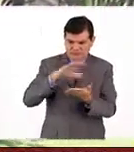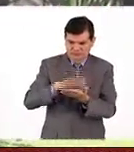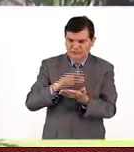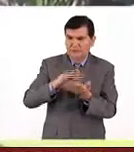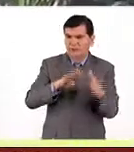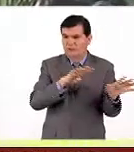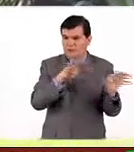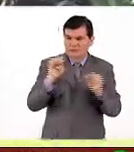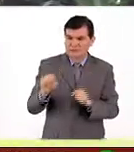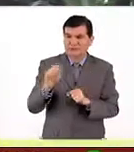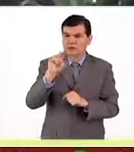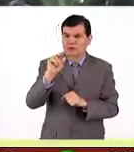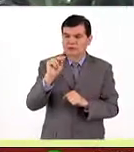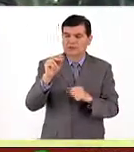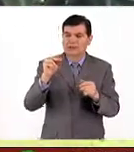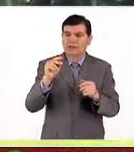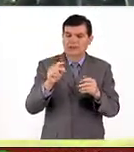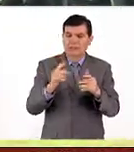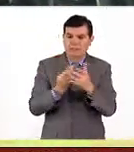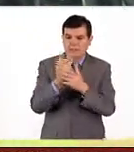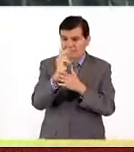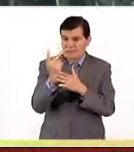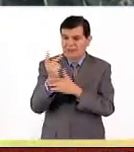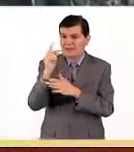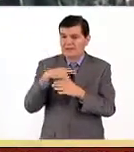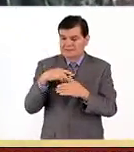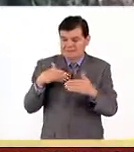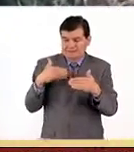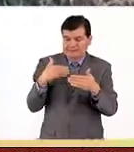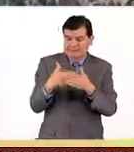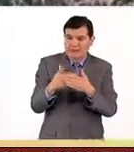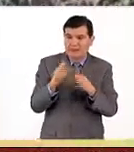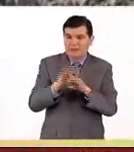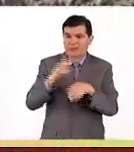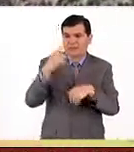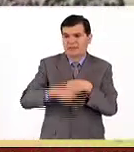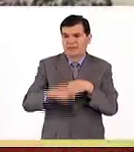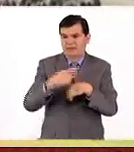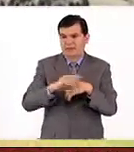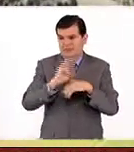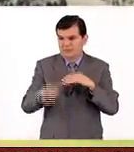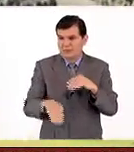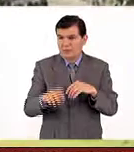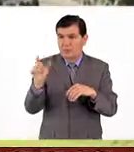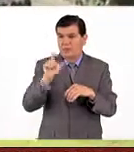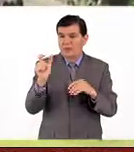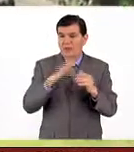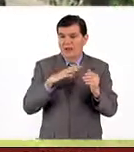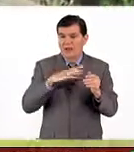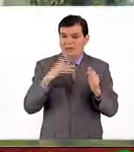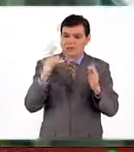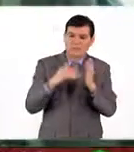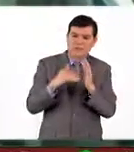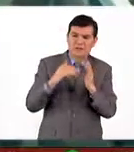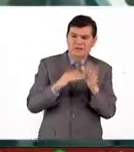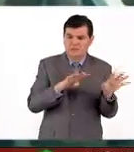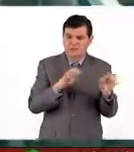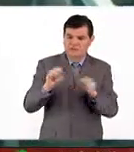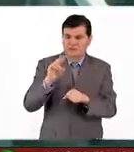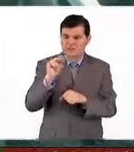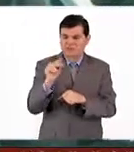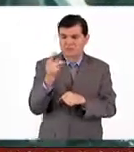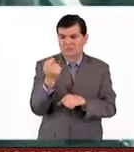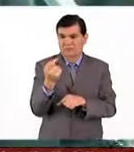más de 980 especies que se encuentran en alguna categoría de riesgo, a lo mejor cuando uno habla de miles piensa que 980